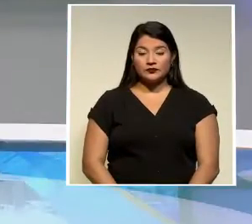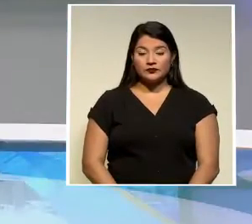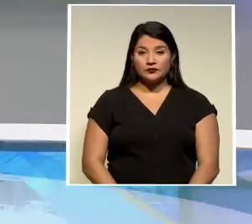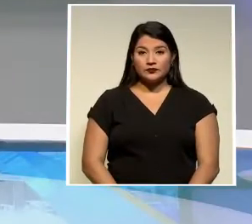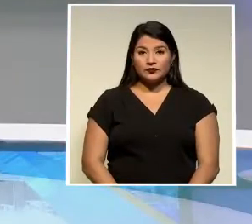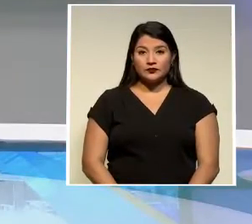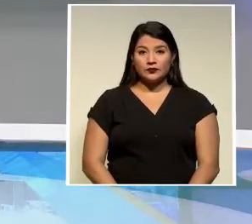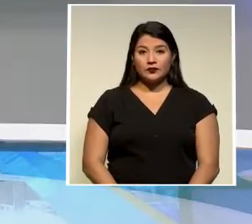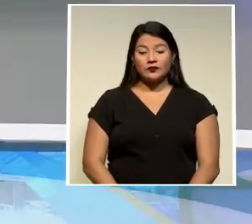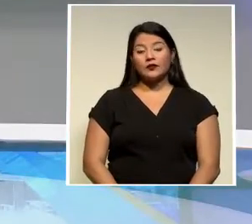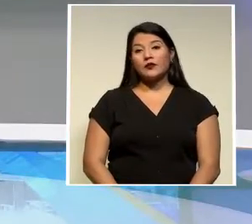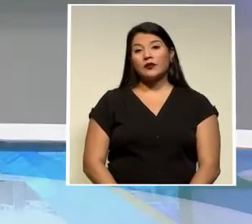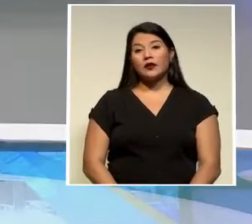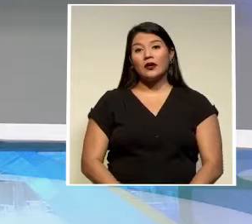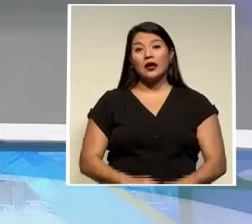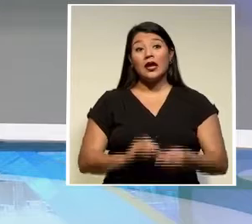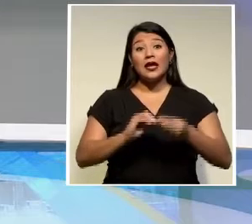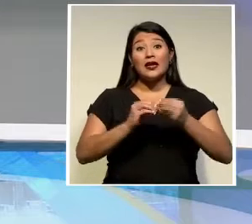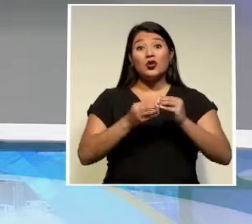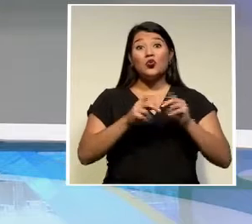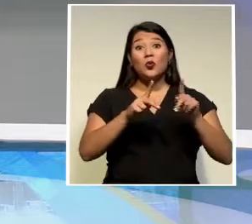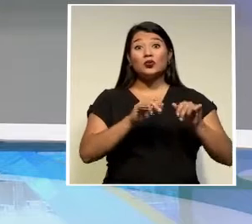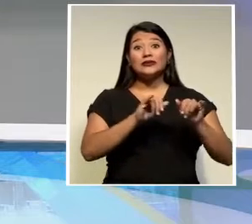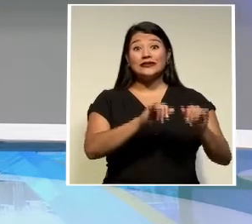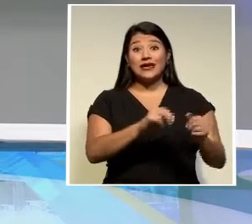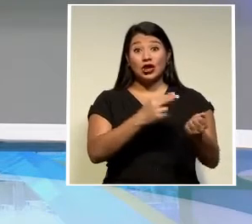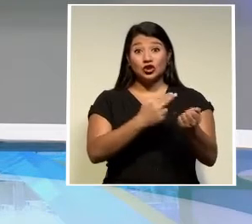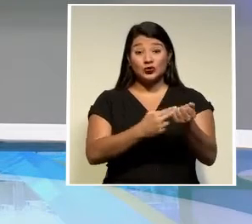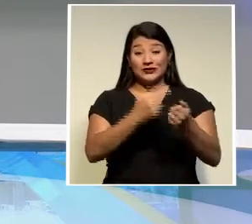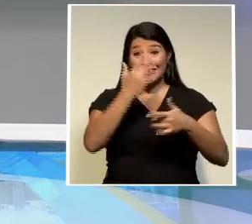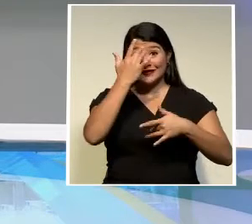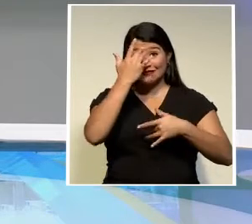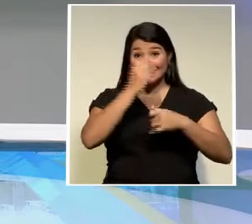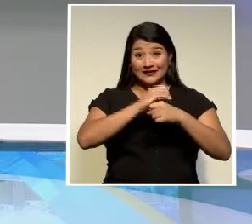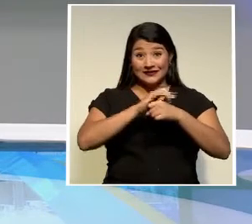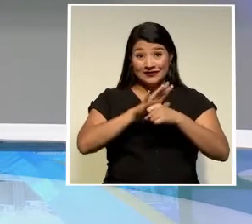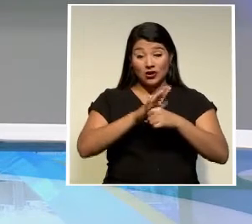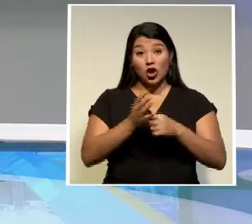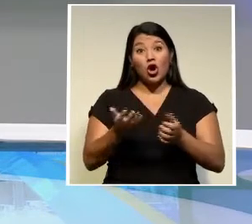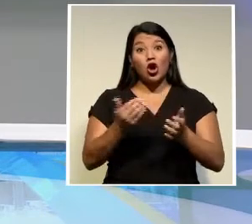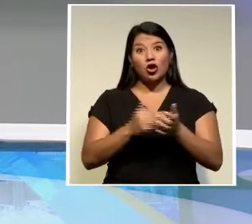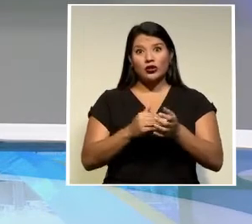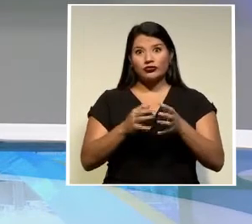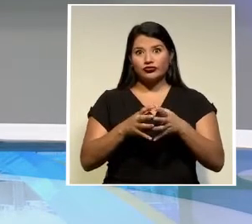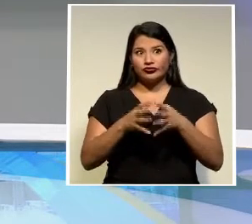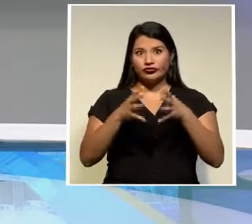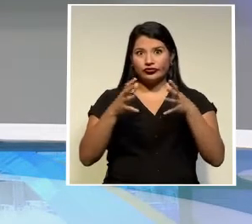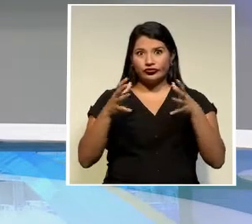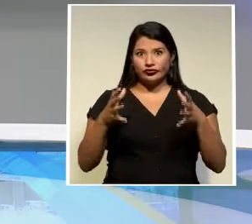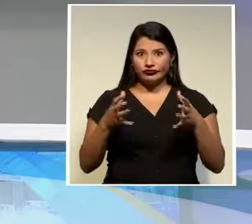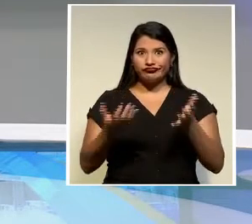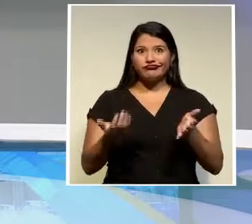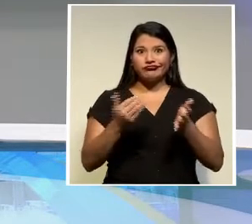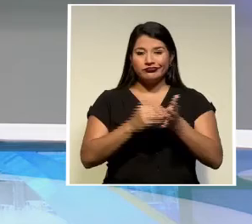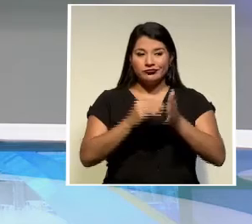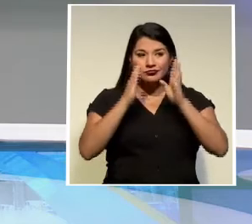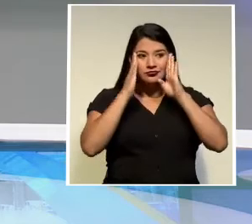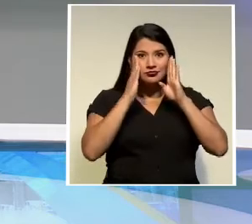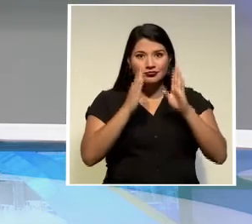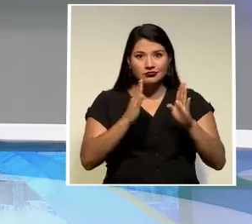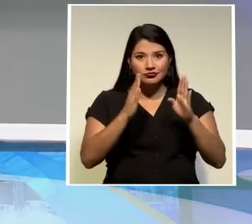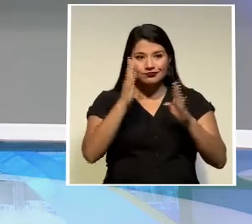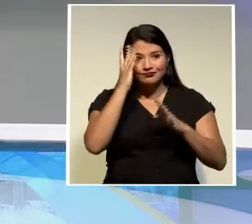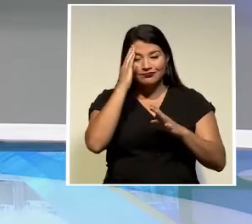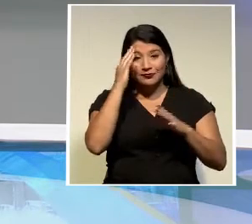Las internaciones a causa del coronavirus vuelven a encender todas las alarmas en la caja